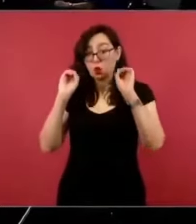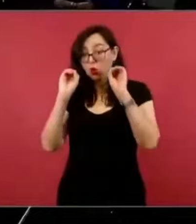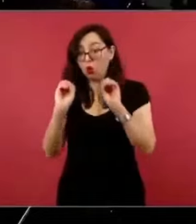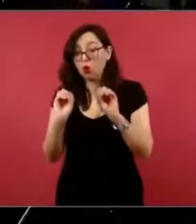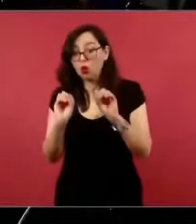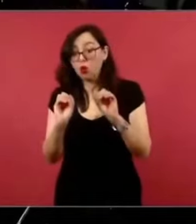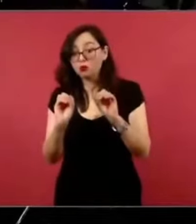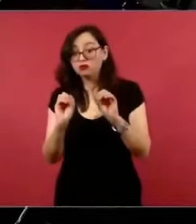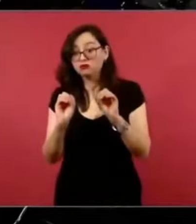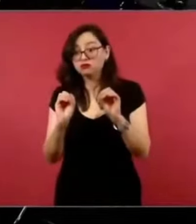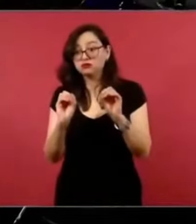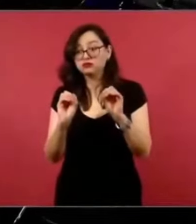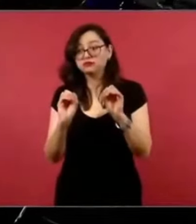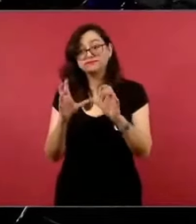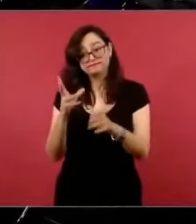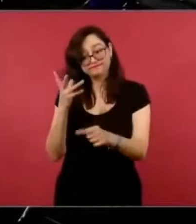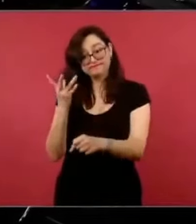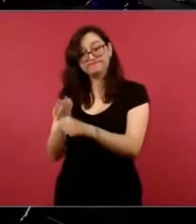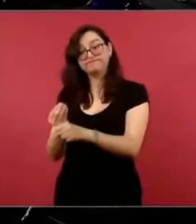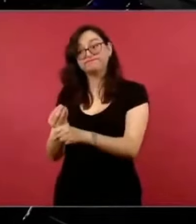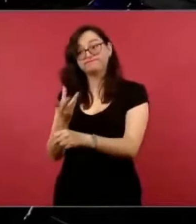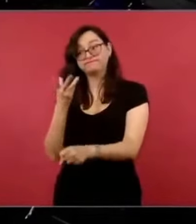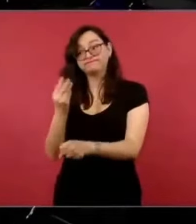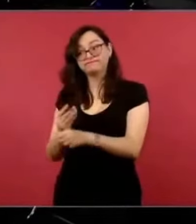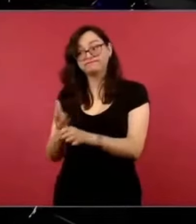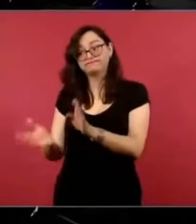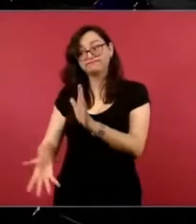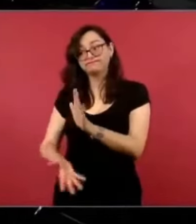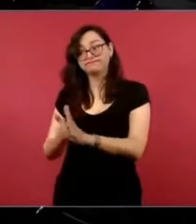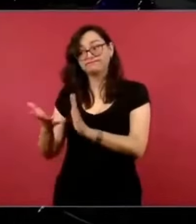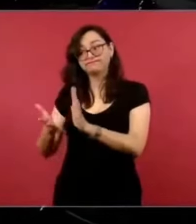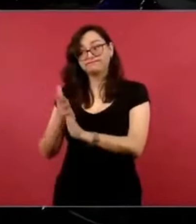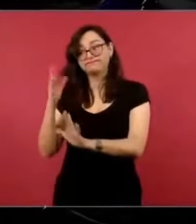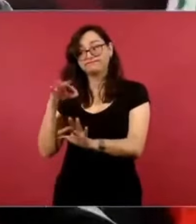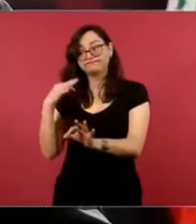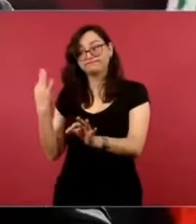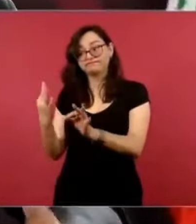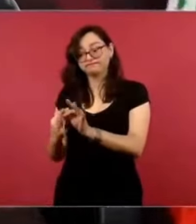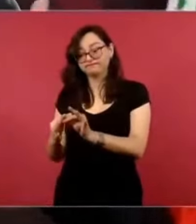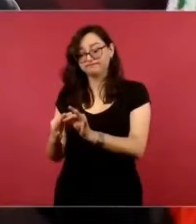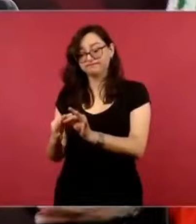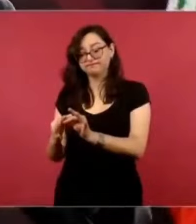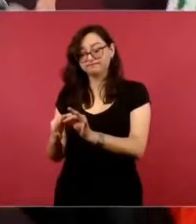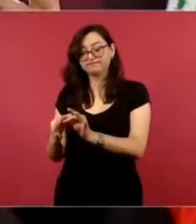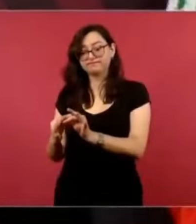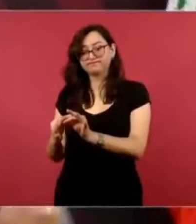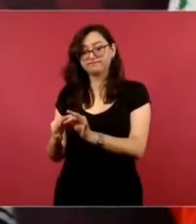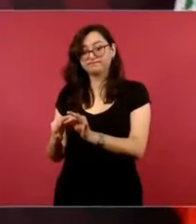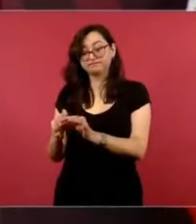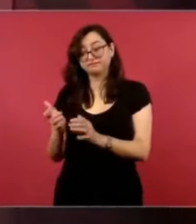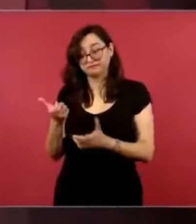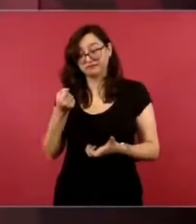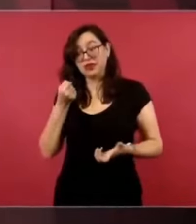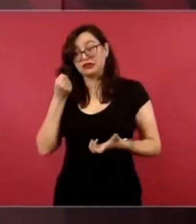O la concluimos, aunque nos cueste en